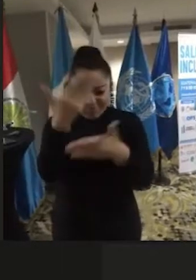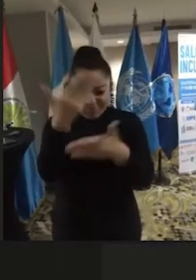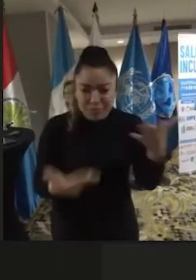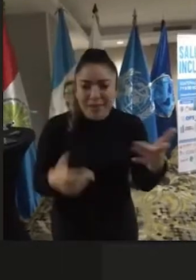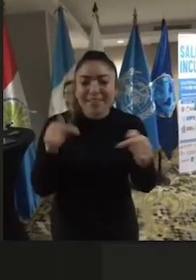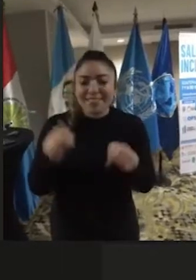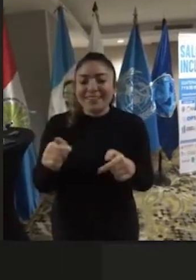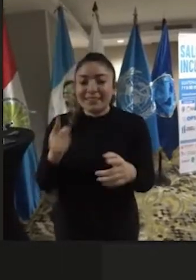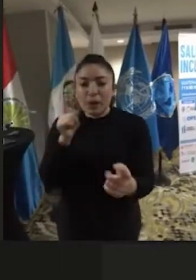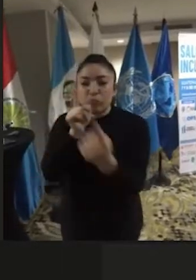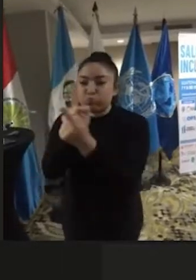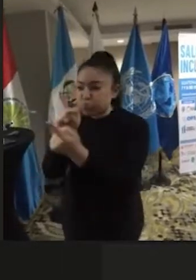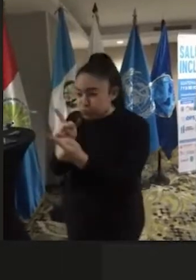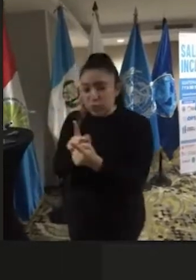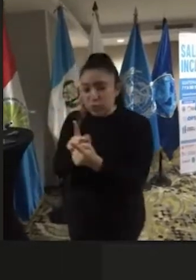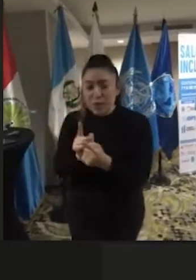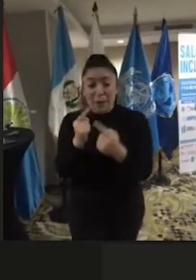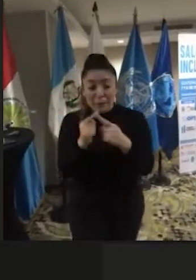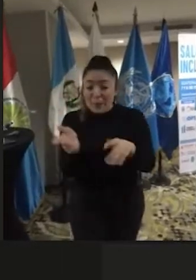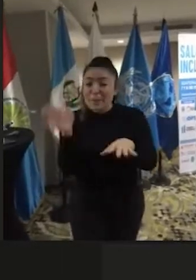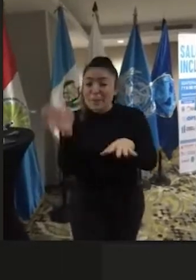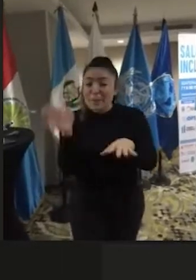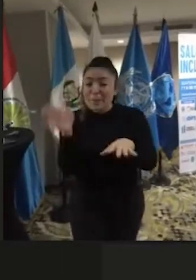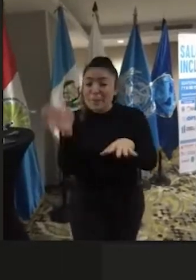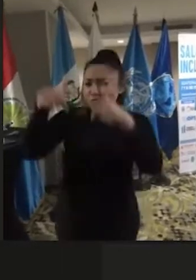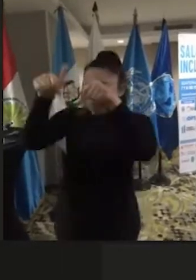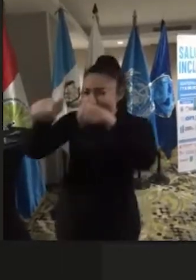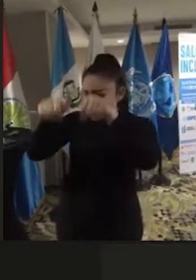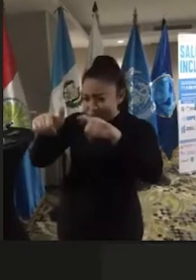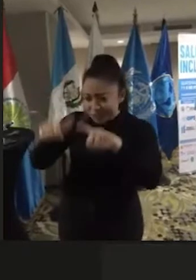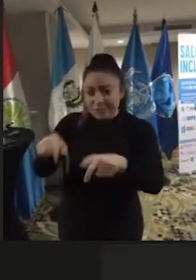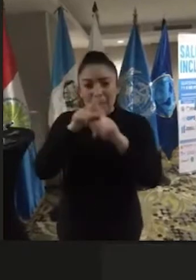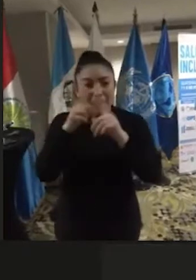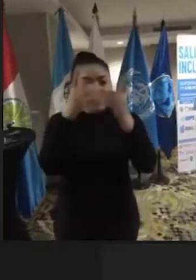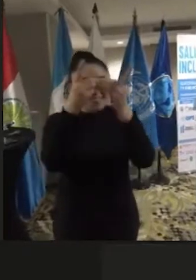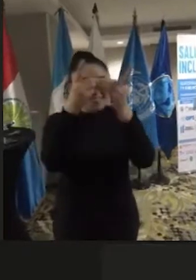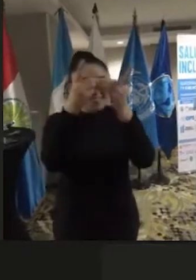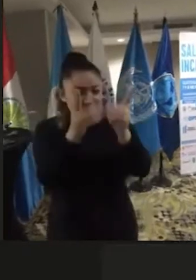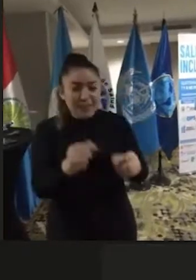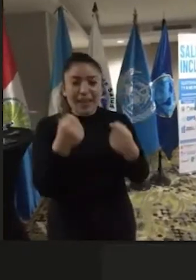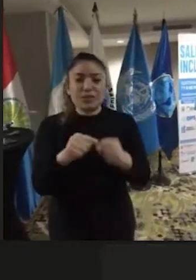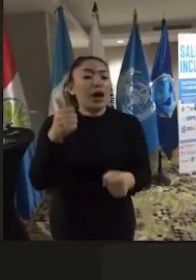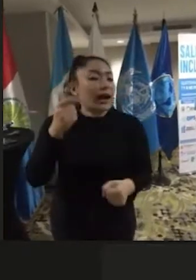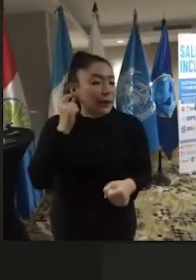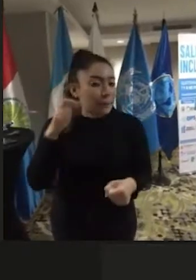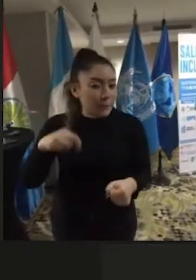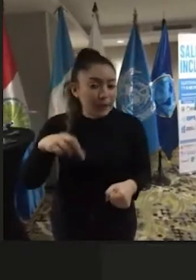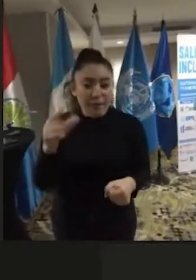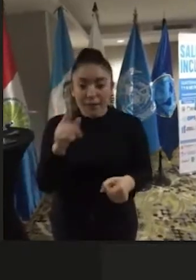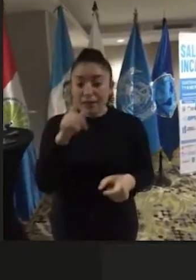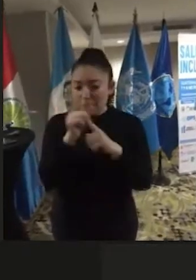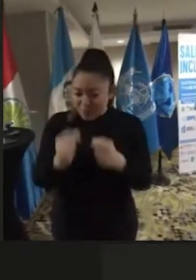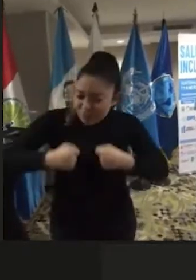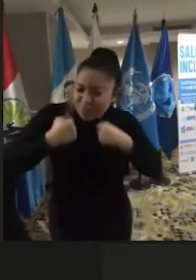encuentro, pero adicionalmente del análisis y el diagnóstico que hizo AGPD, de los esfuerzos de la coalición,